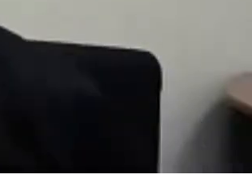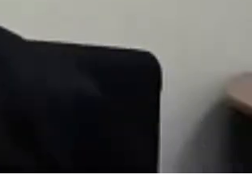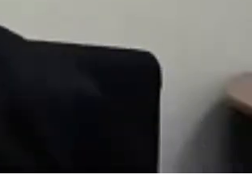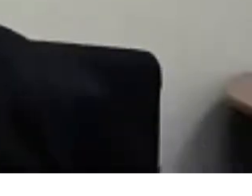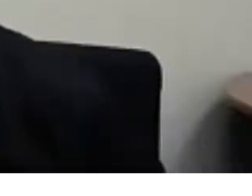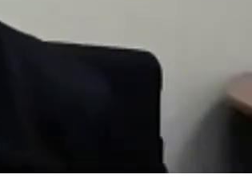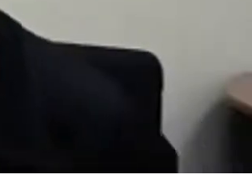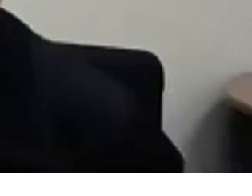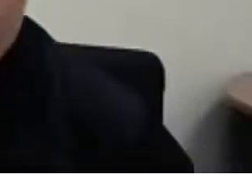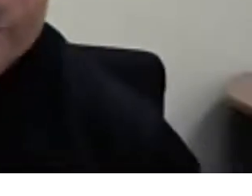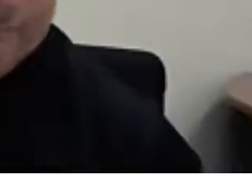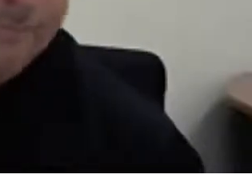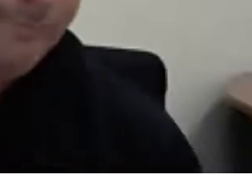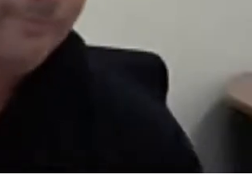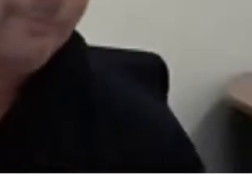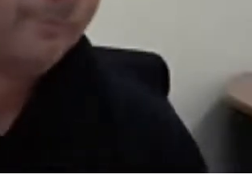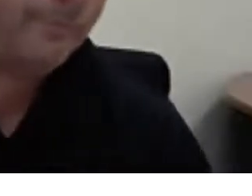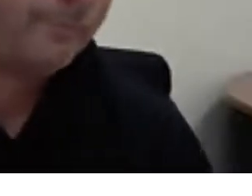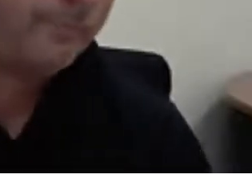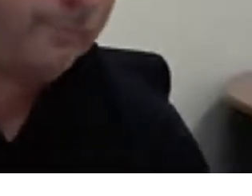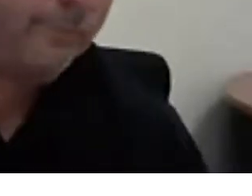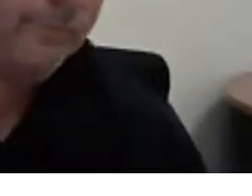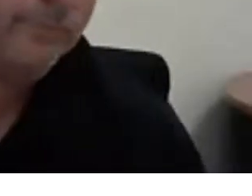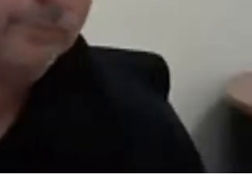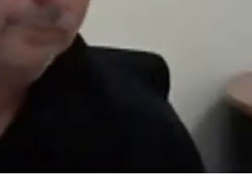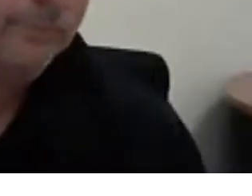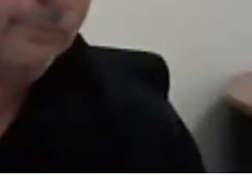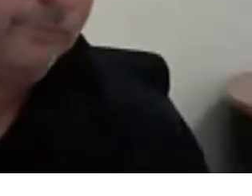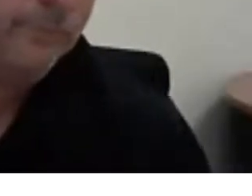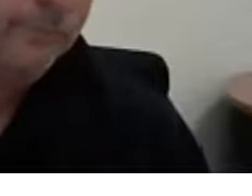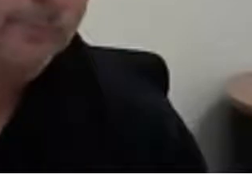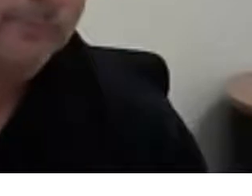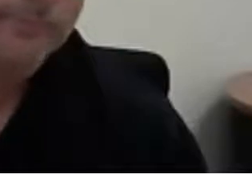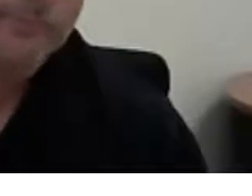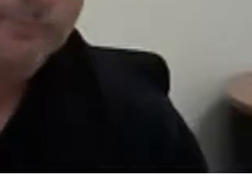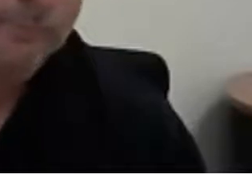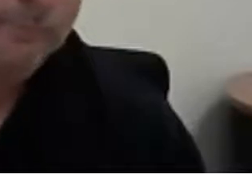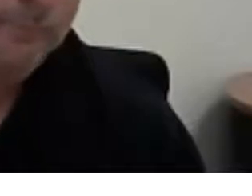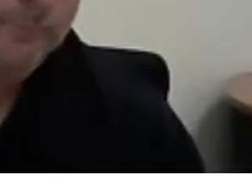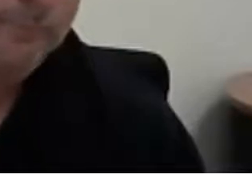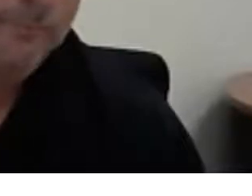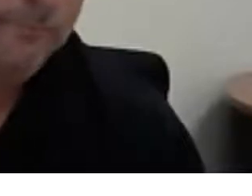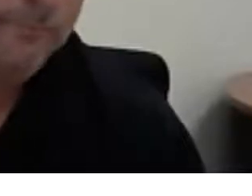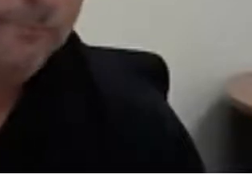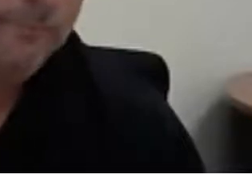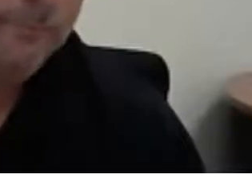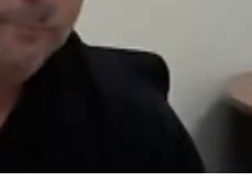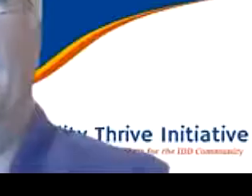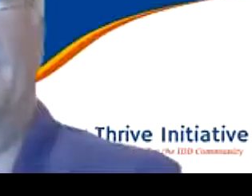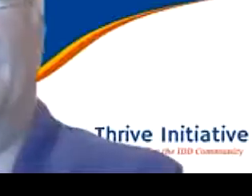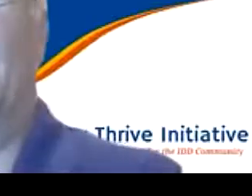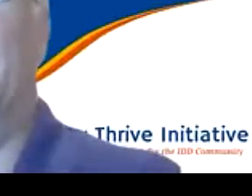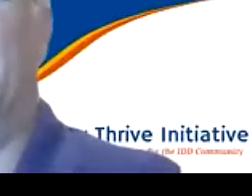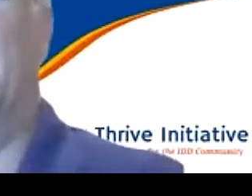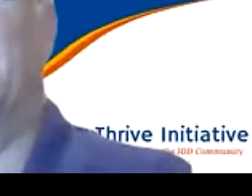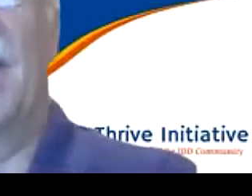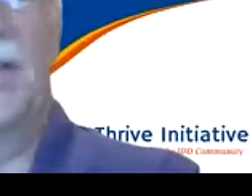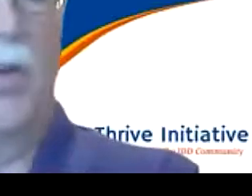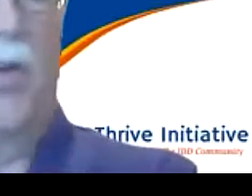Porque lo que vamos a hacer son preguntas rápidas para los presentadores. a ser una pregunta para cada uno de vos.